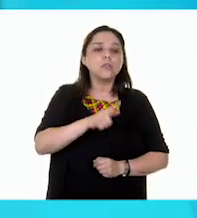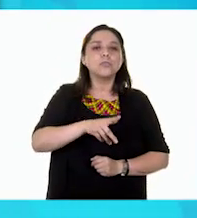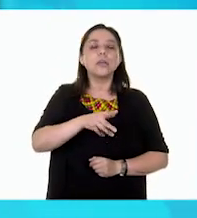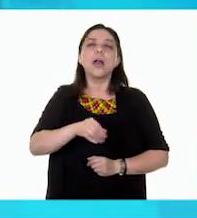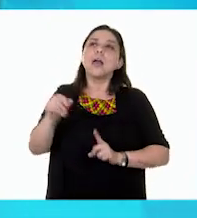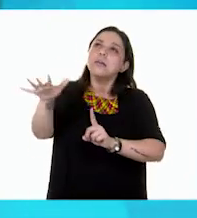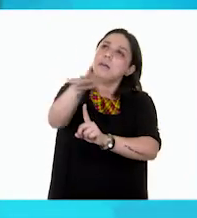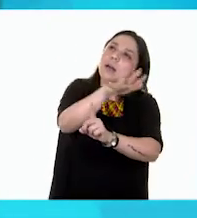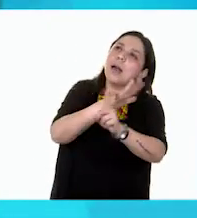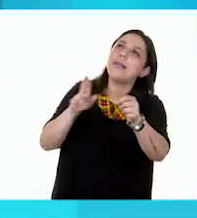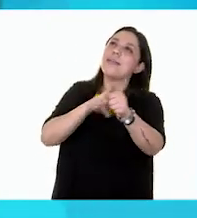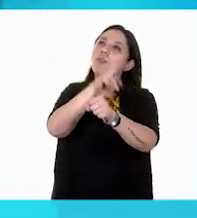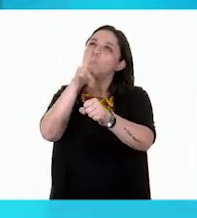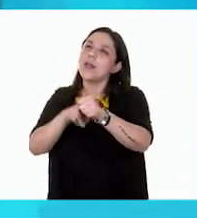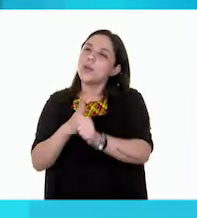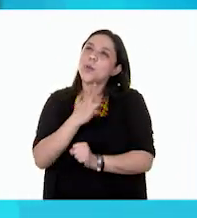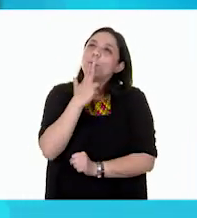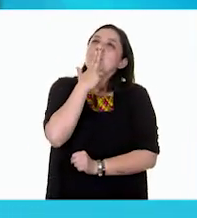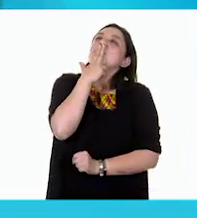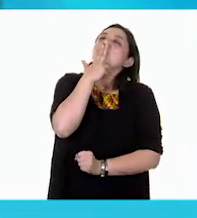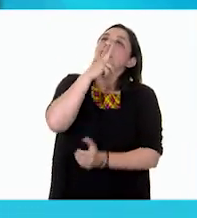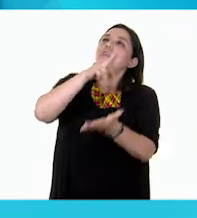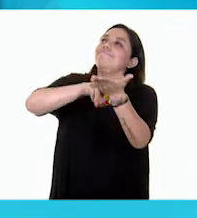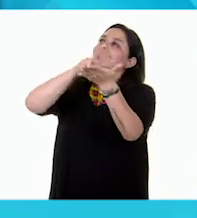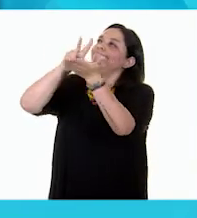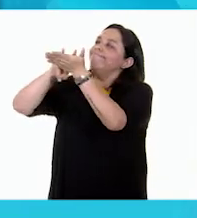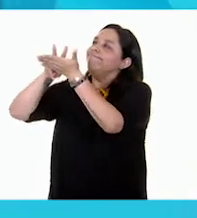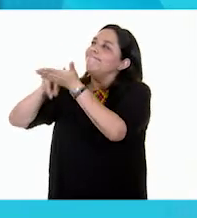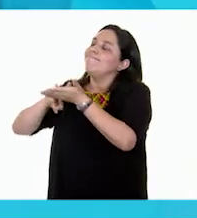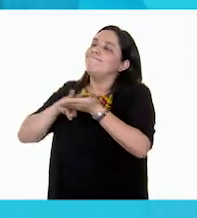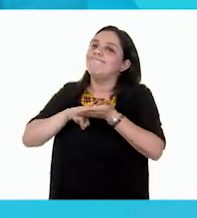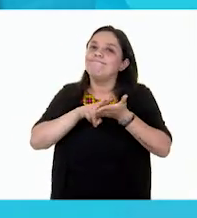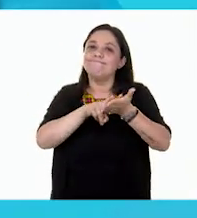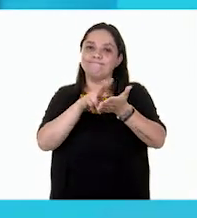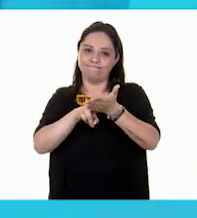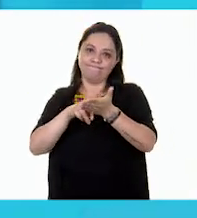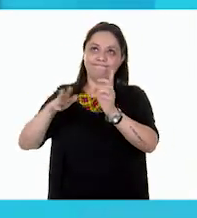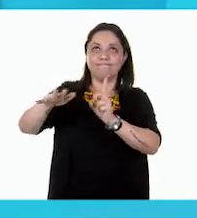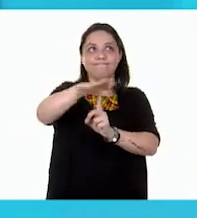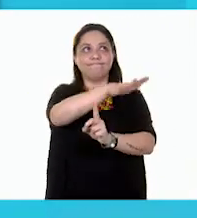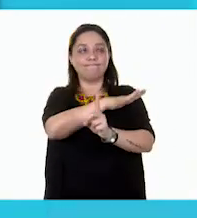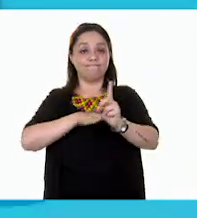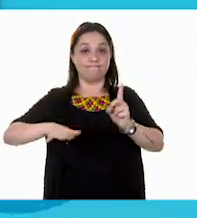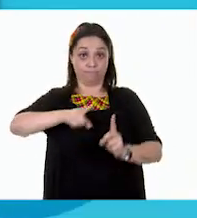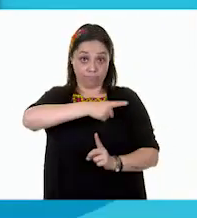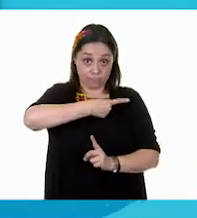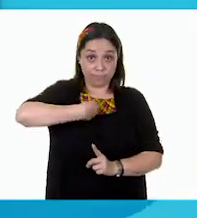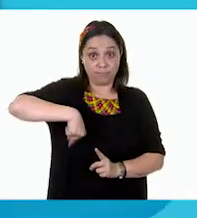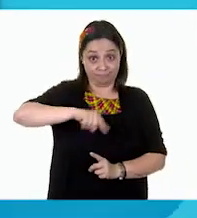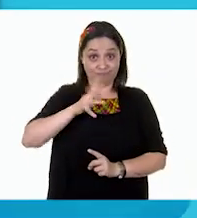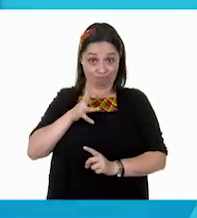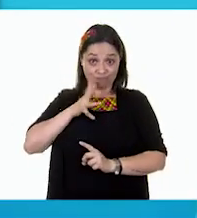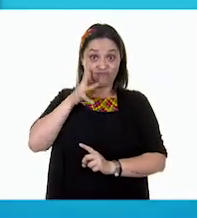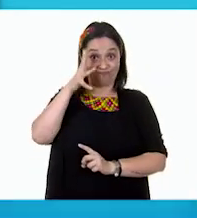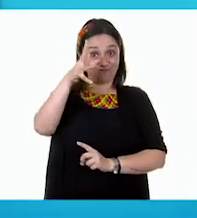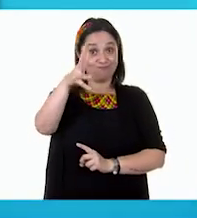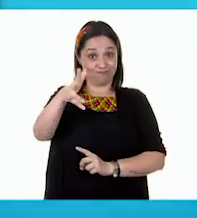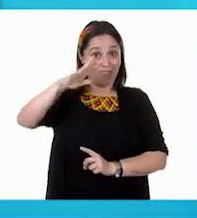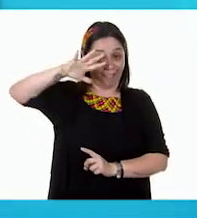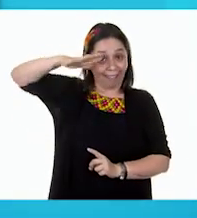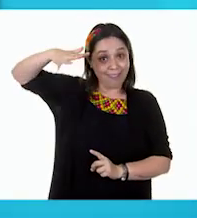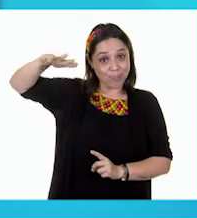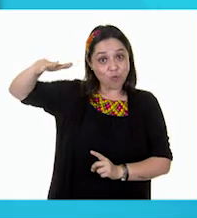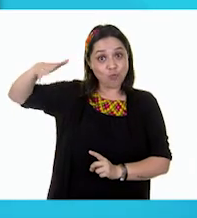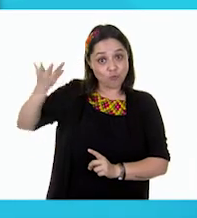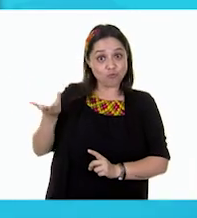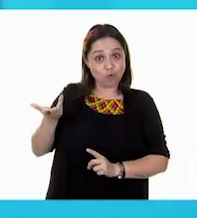naturaleza y lo que nos rodea, ya que nosotros somos el futuro. Y si tenemos